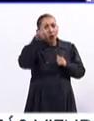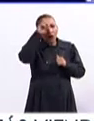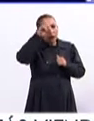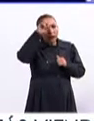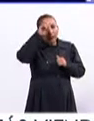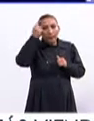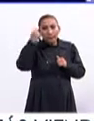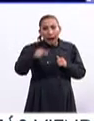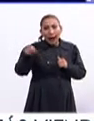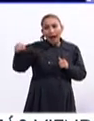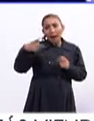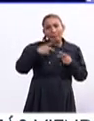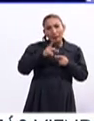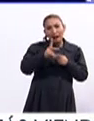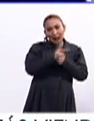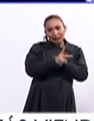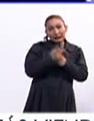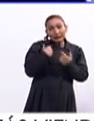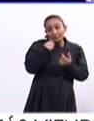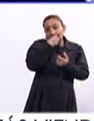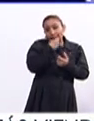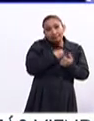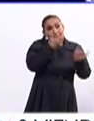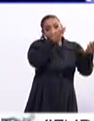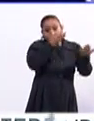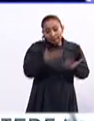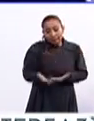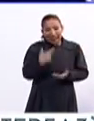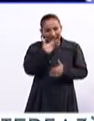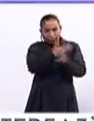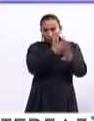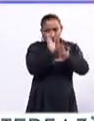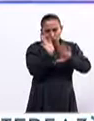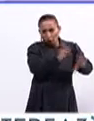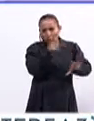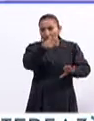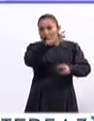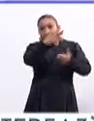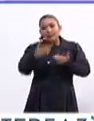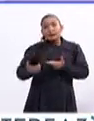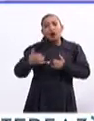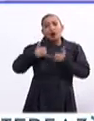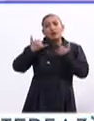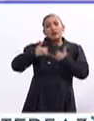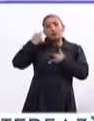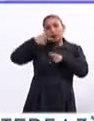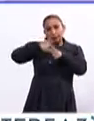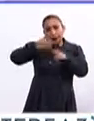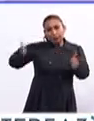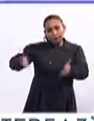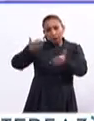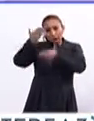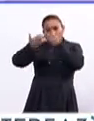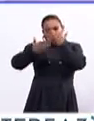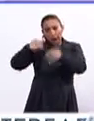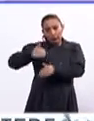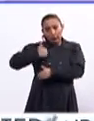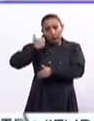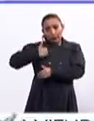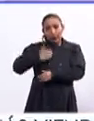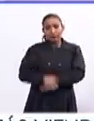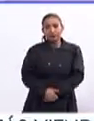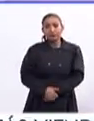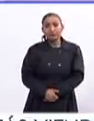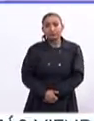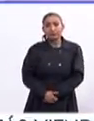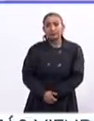que ustedes hagan para los países que también fuera de los Estados Unidos reciben a estos jóvenes para seguirlos alentando y aprovechando?